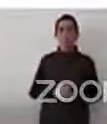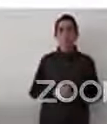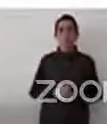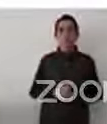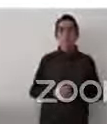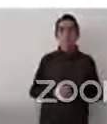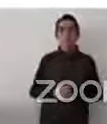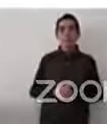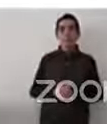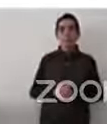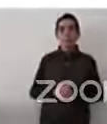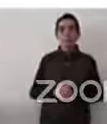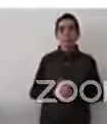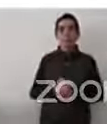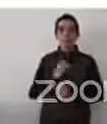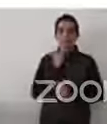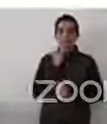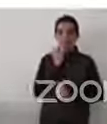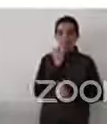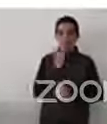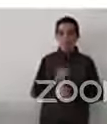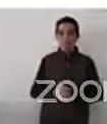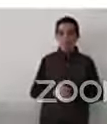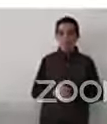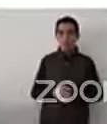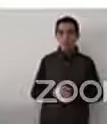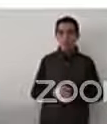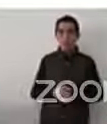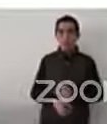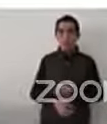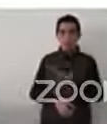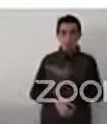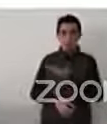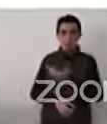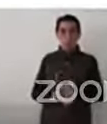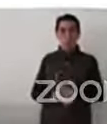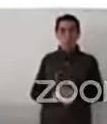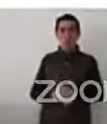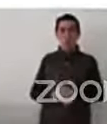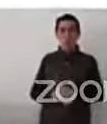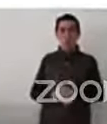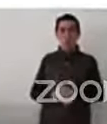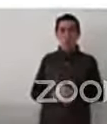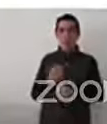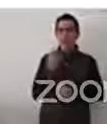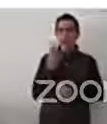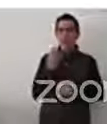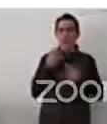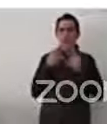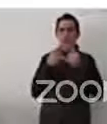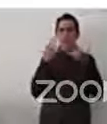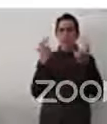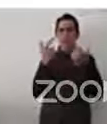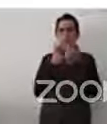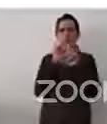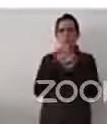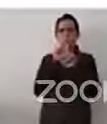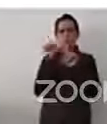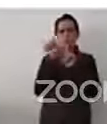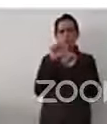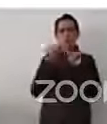Y aquí solo un ejemplo de grupos en situación de vulnerabilidad. Personas afrodescendientes,